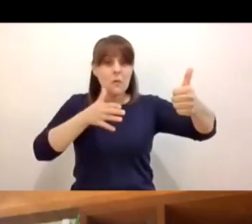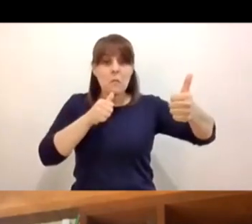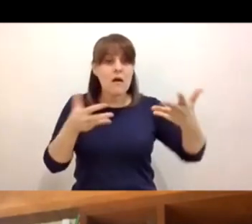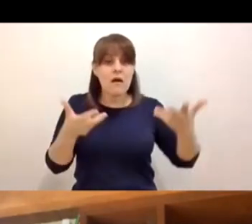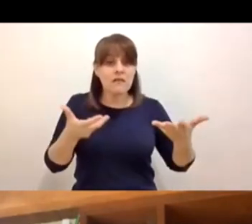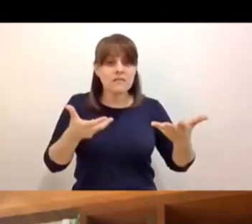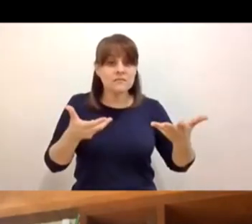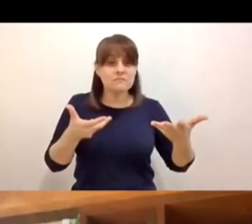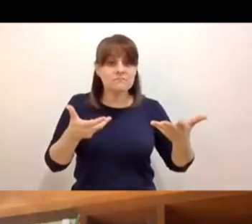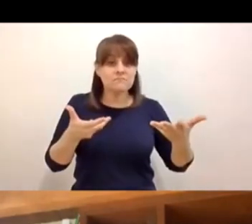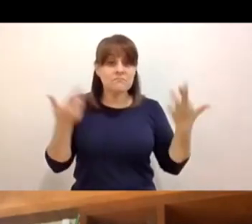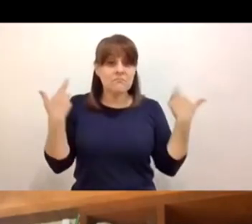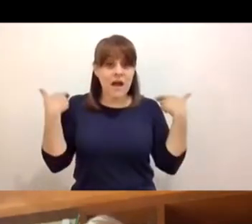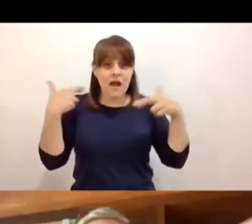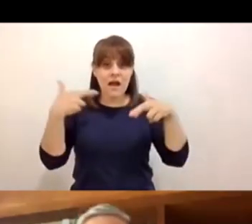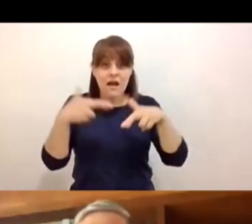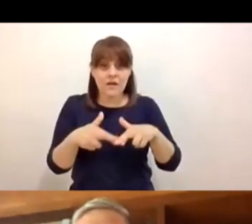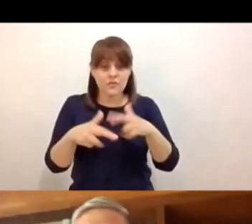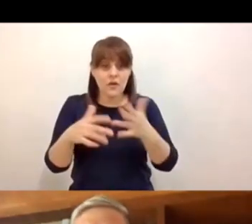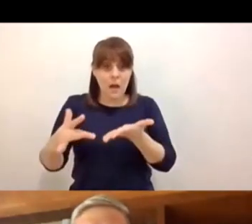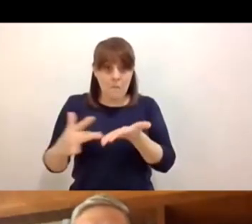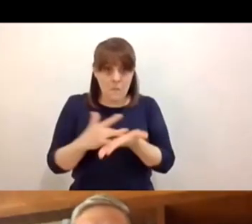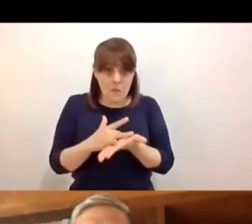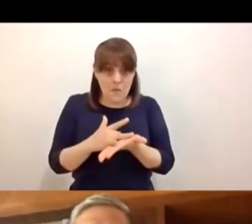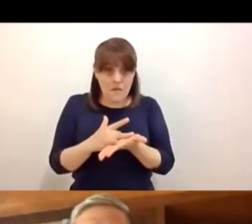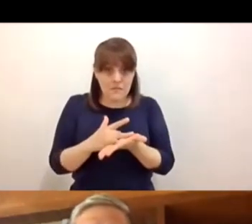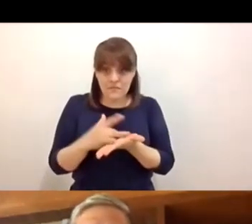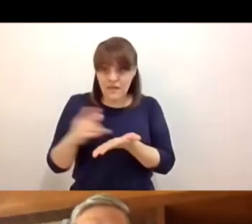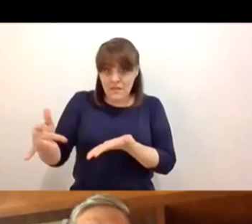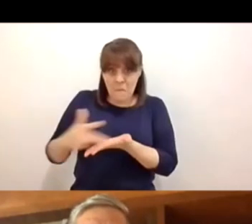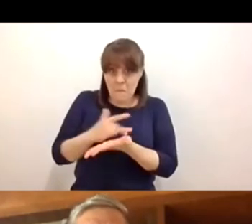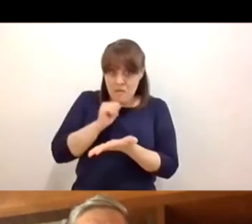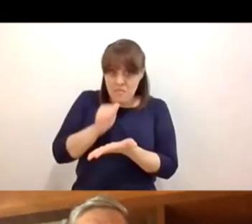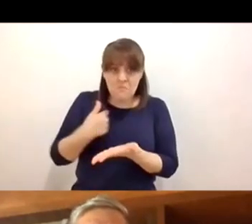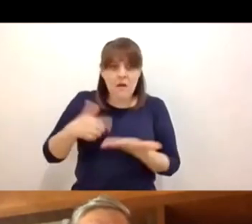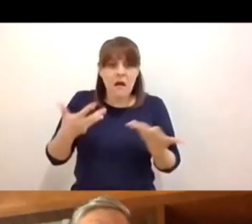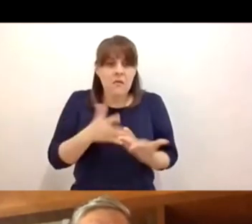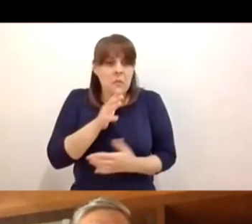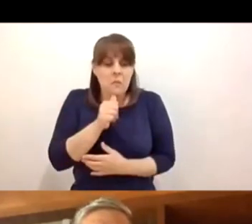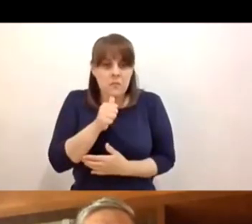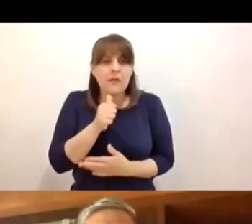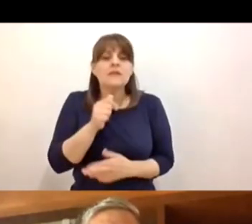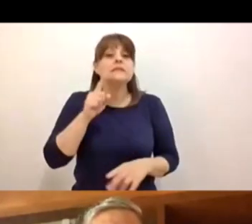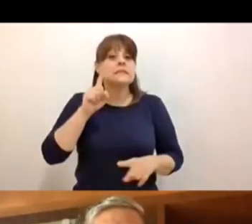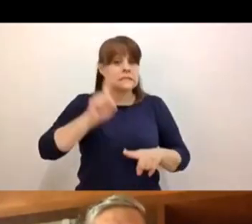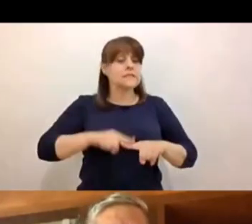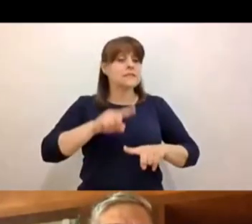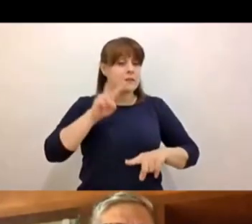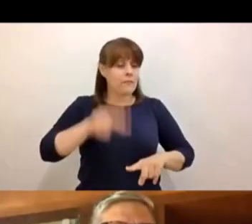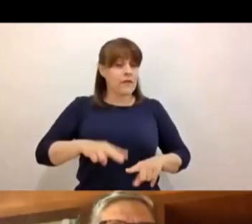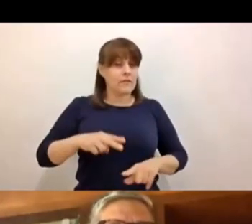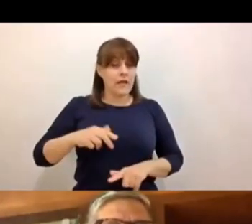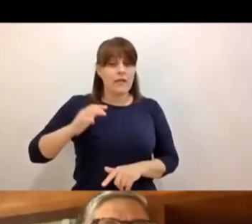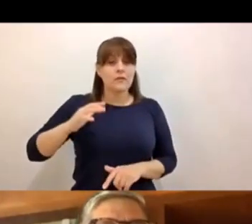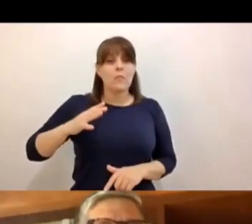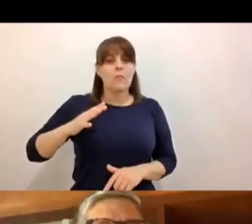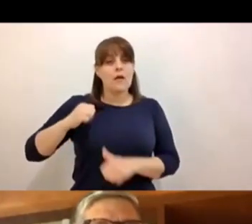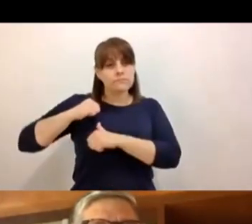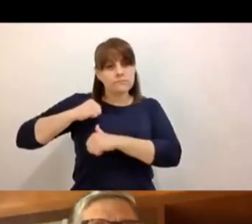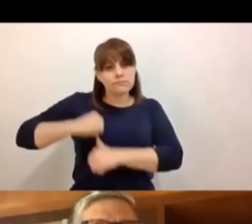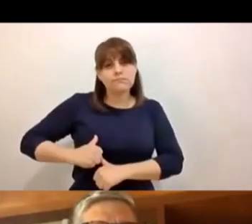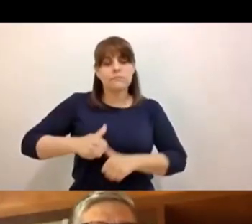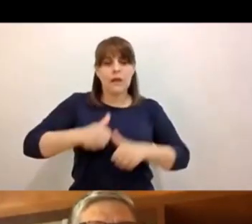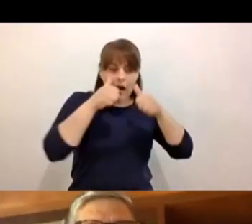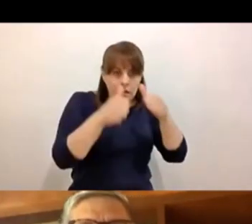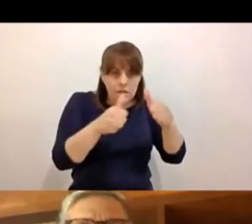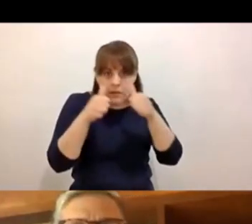del magisterio. Realmente quienes estuvieron al pendiente de sus niñas, de sus niños, de